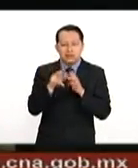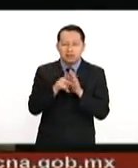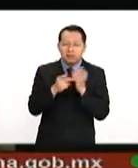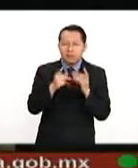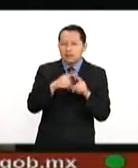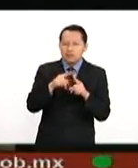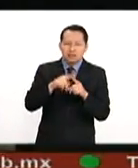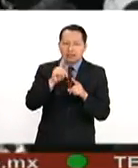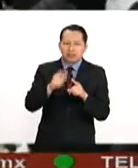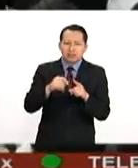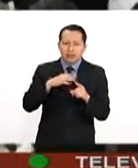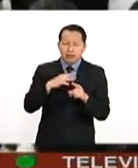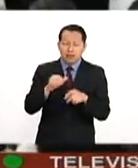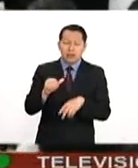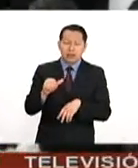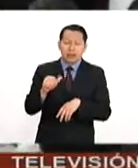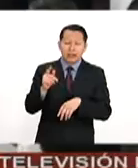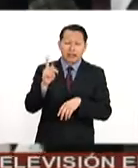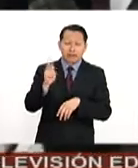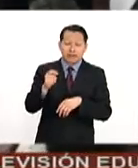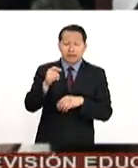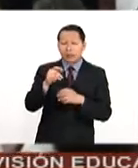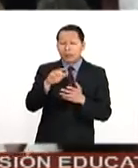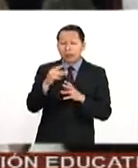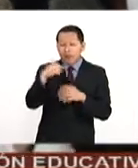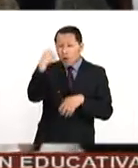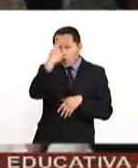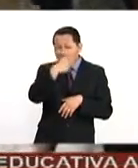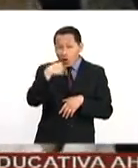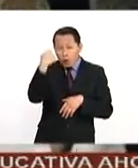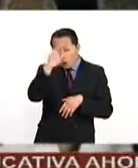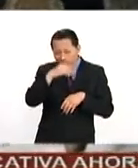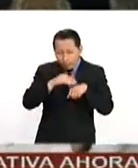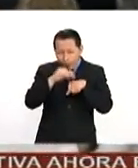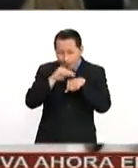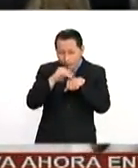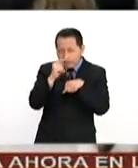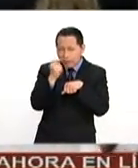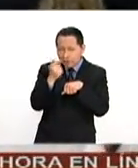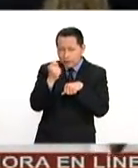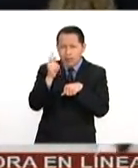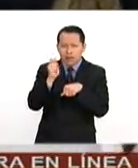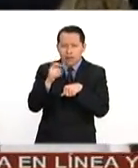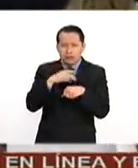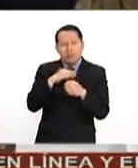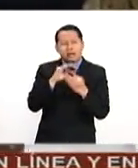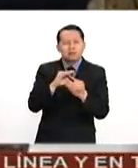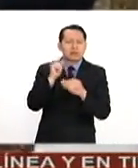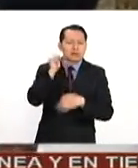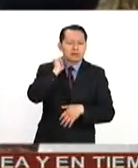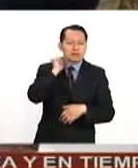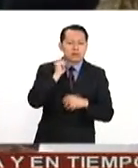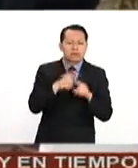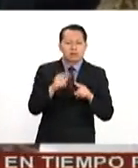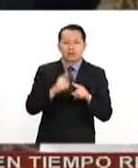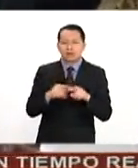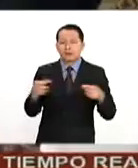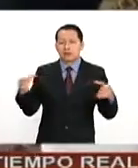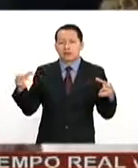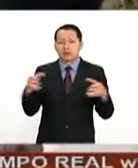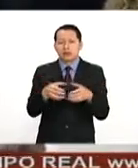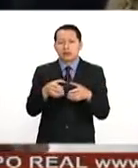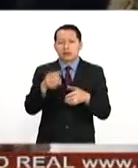día, después del discurso de más de una hora que ofreció el presidente Trump una noche, ante una sesión conjunta del Congreso,